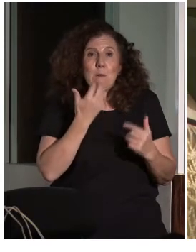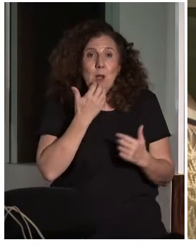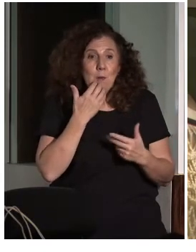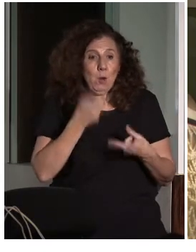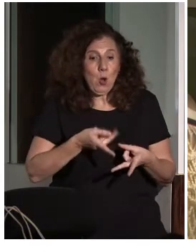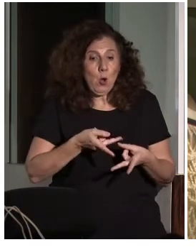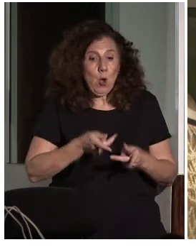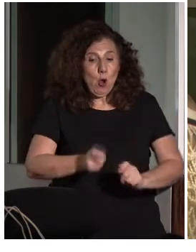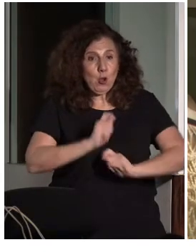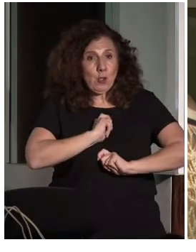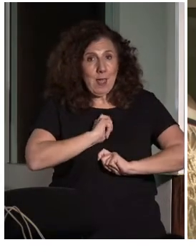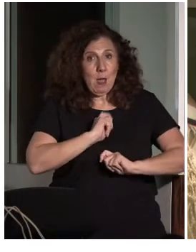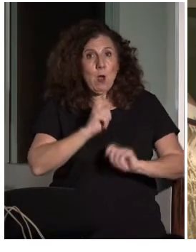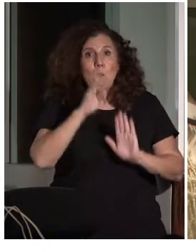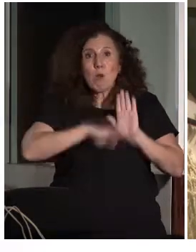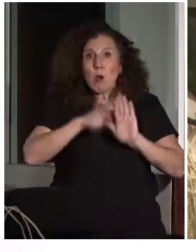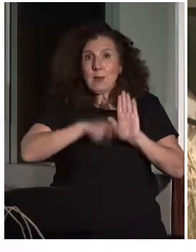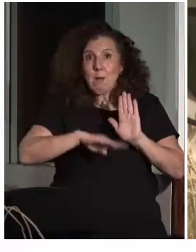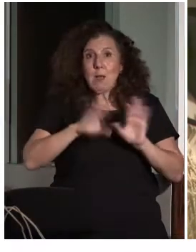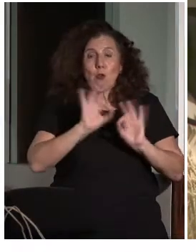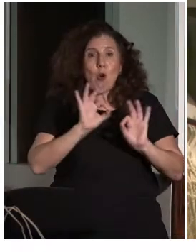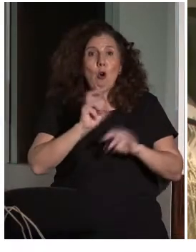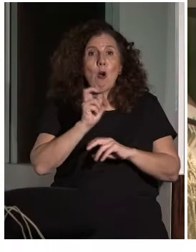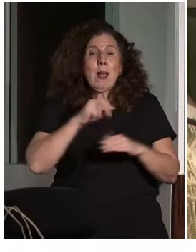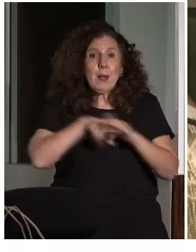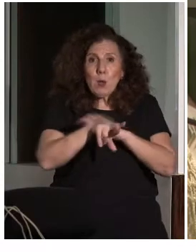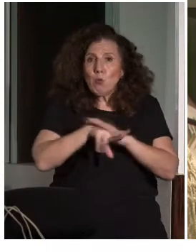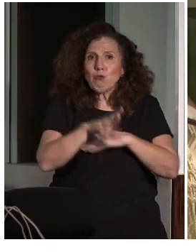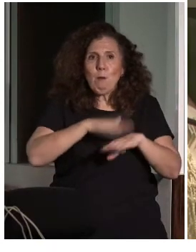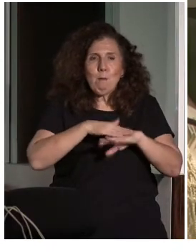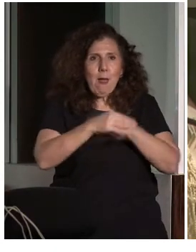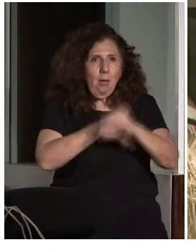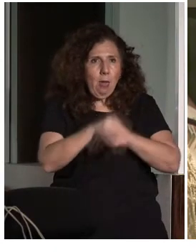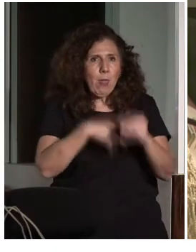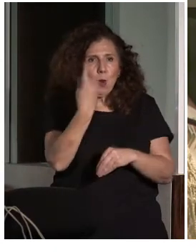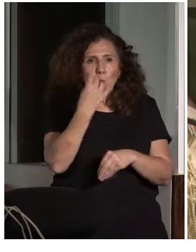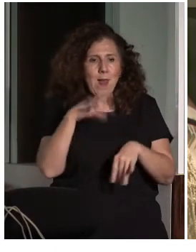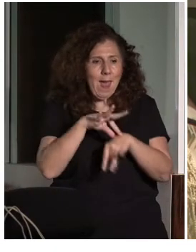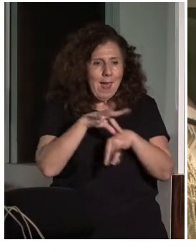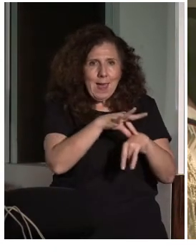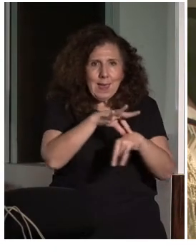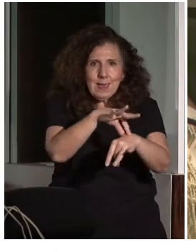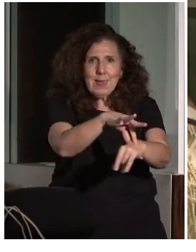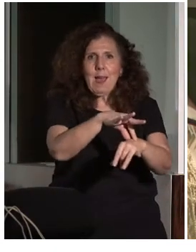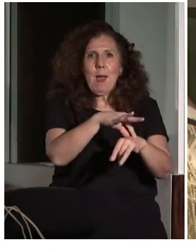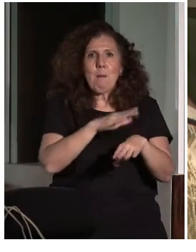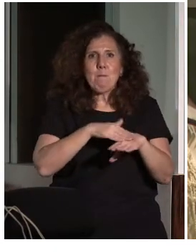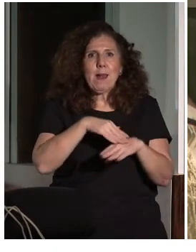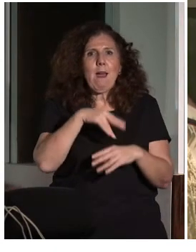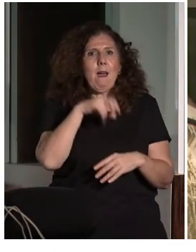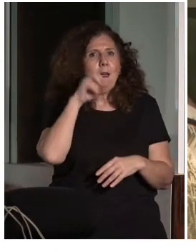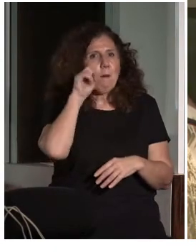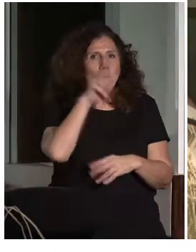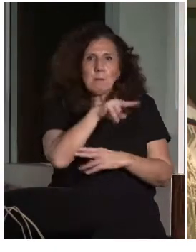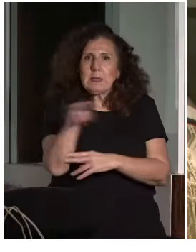elementos que podamos integrar en ese Me Facilita, construir una guía de visita y de uso de los recursos